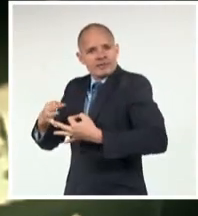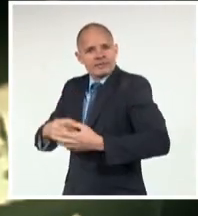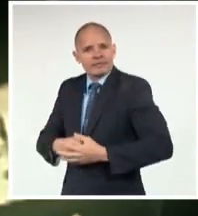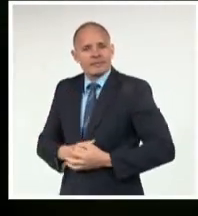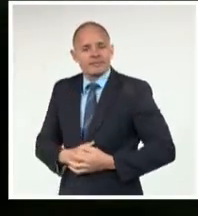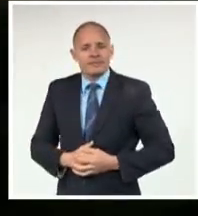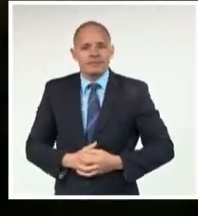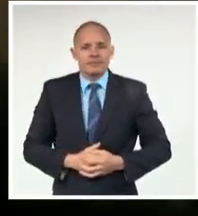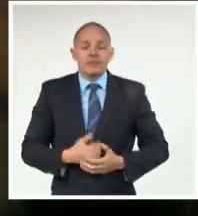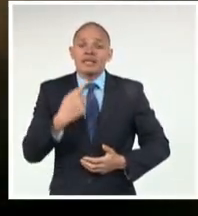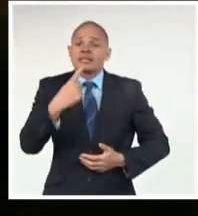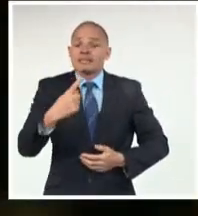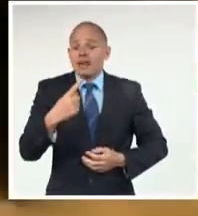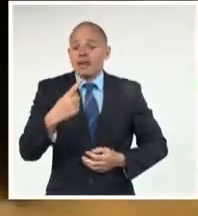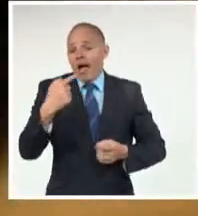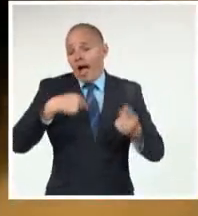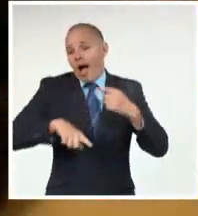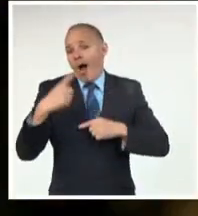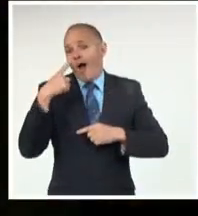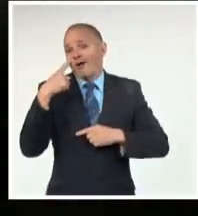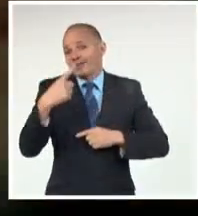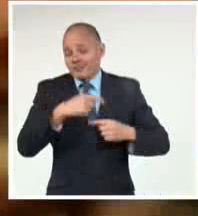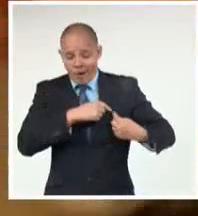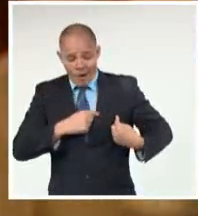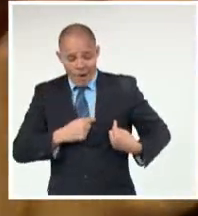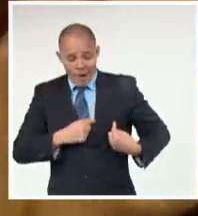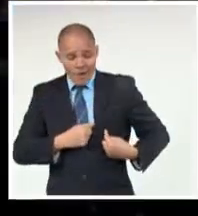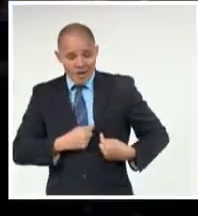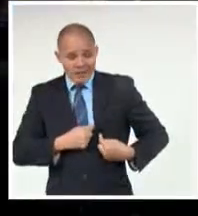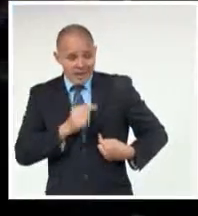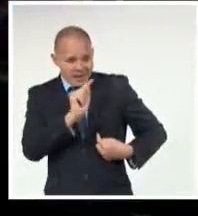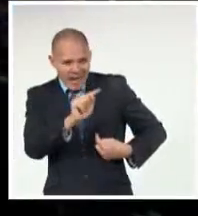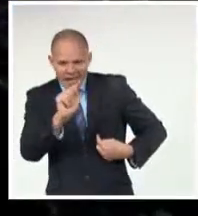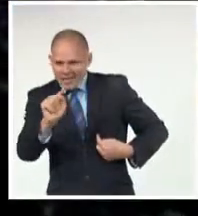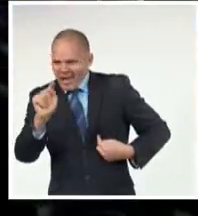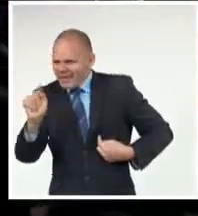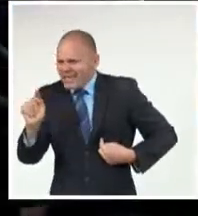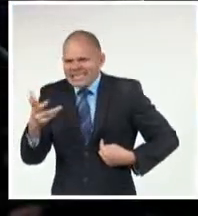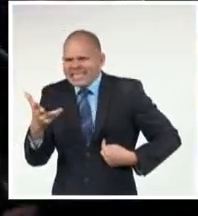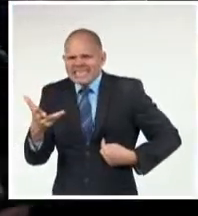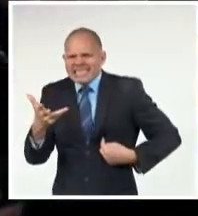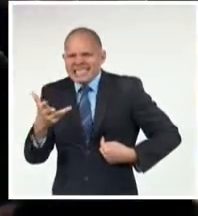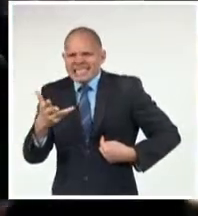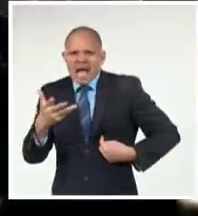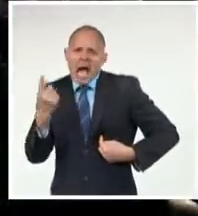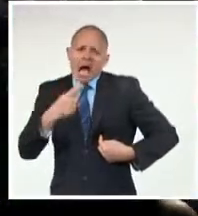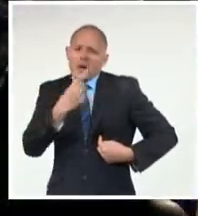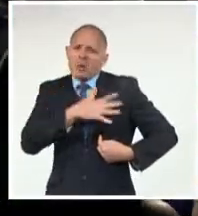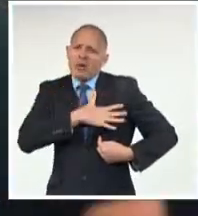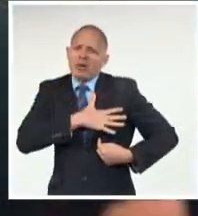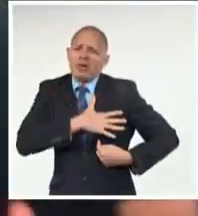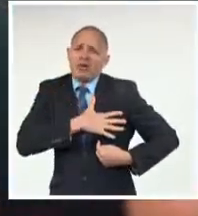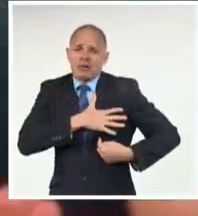Hay también Corazones Que hoy Se sienten Detenidos